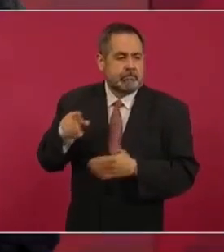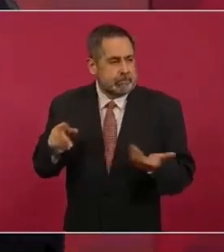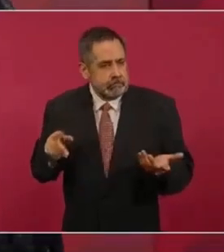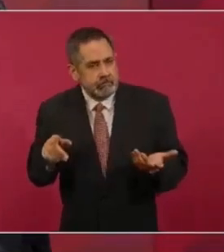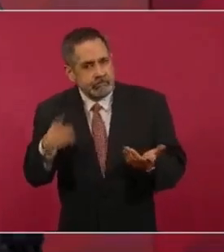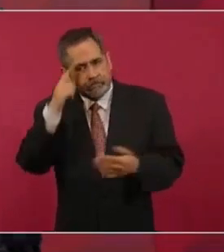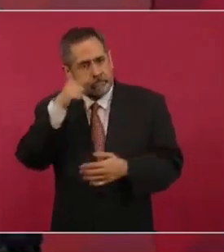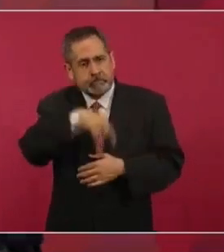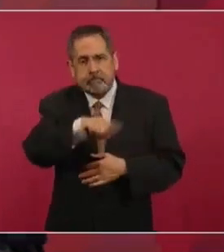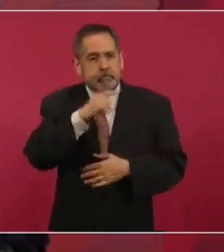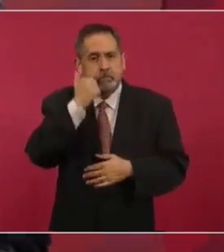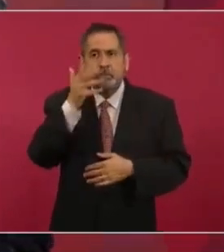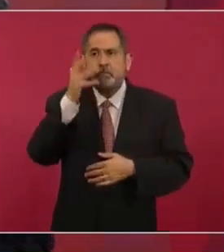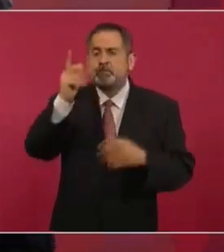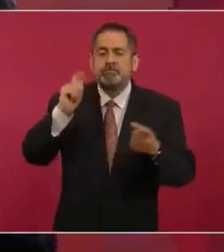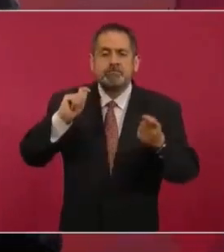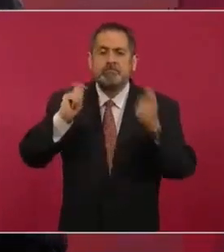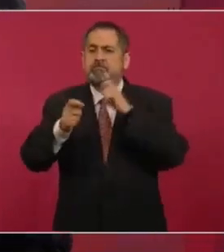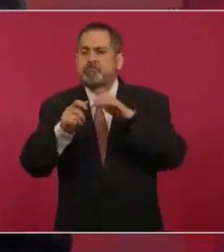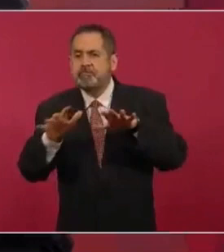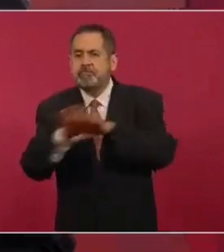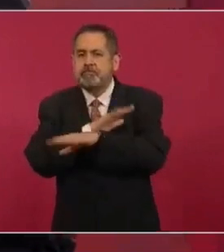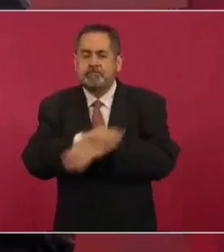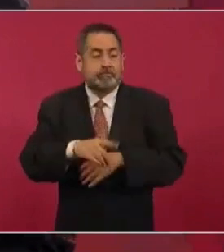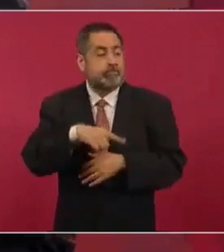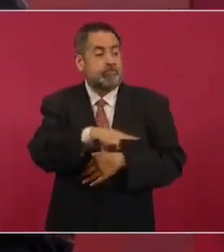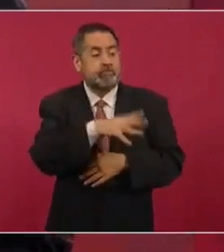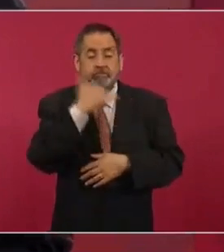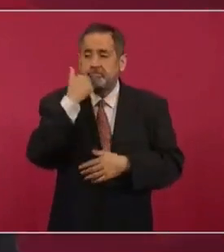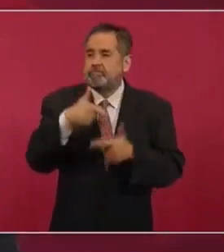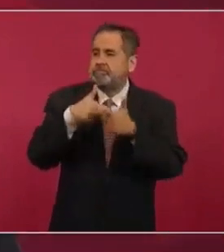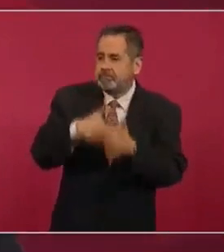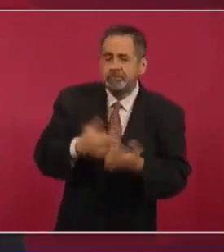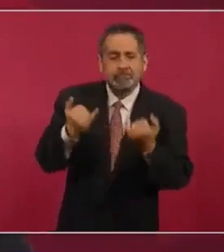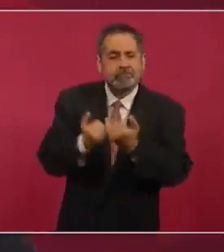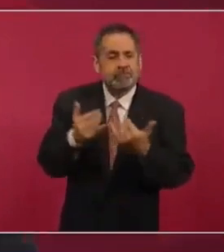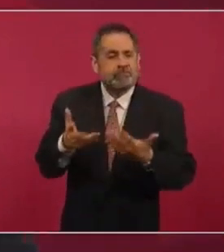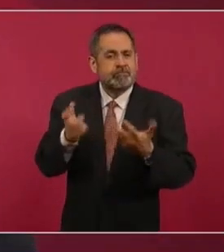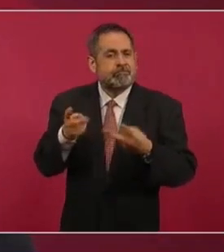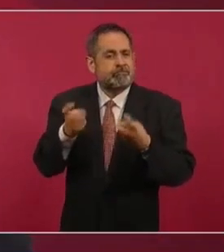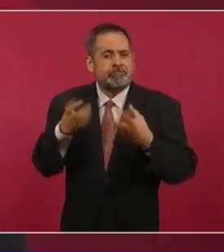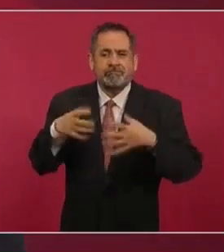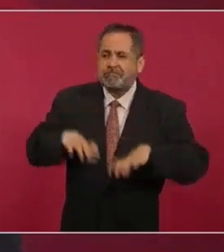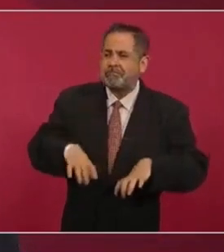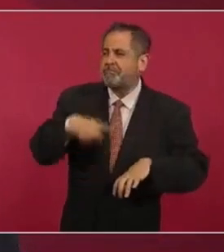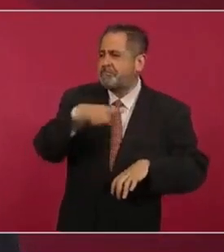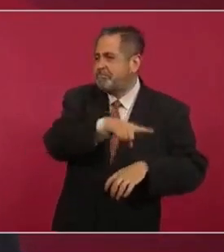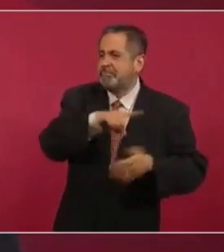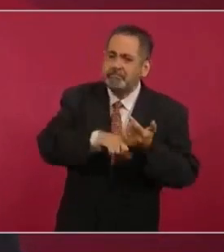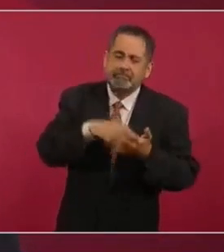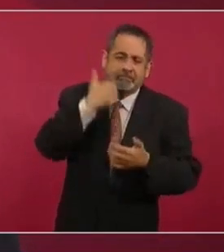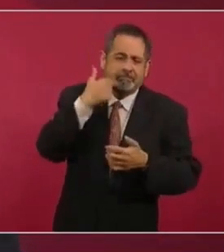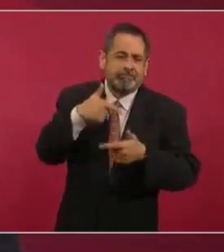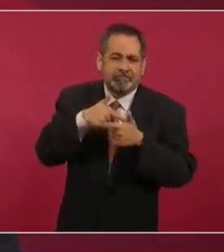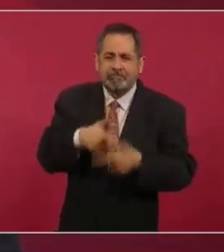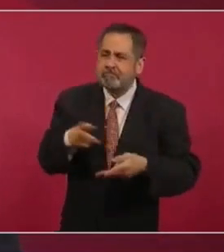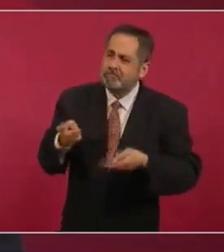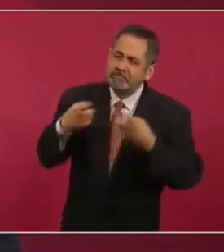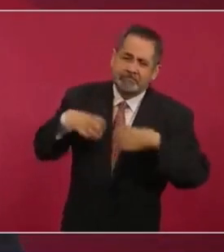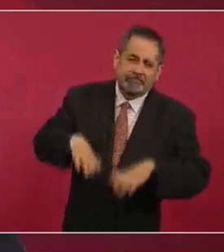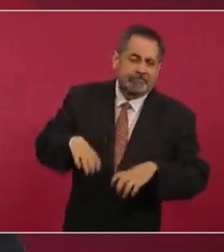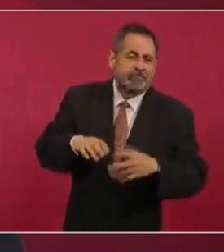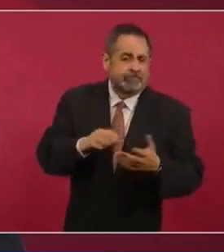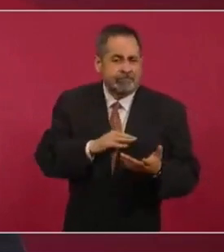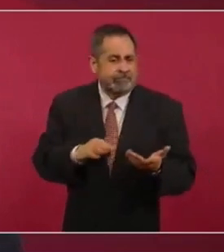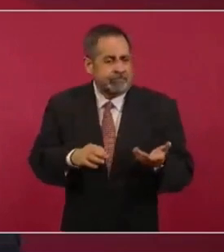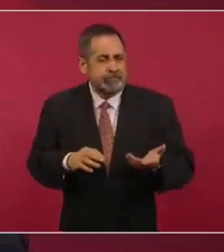que siga la misma corrupción de siempre, para que podamos seguir robando y